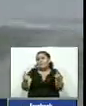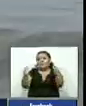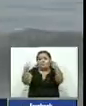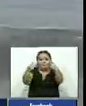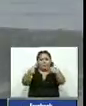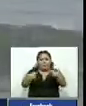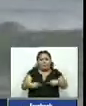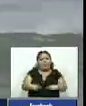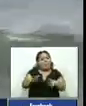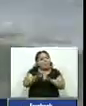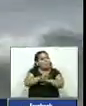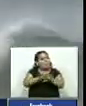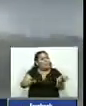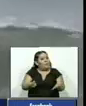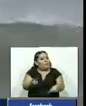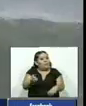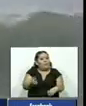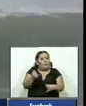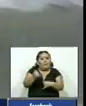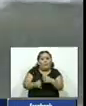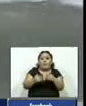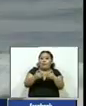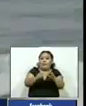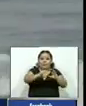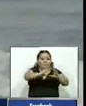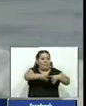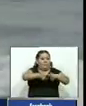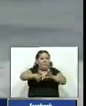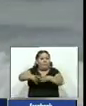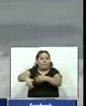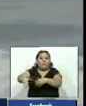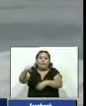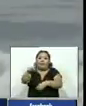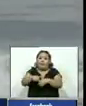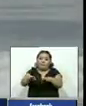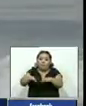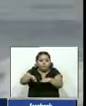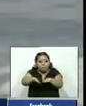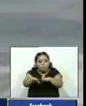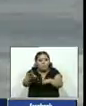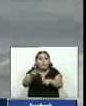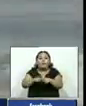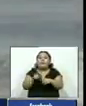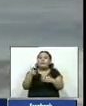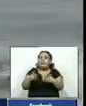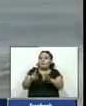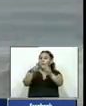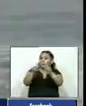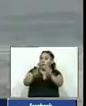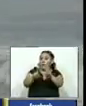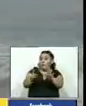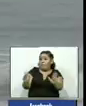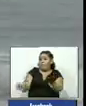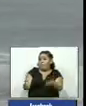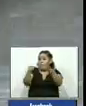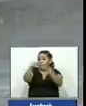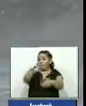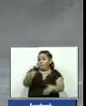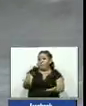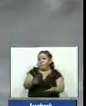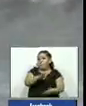todas las instancias decisivas en las diferentes categorías en este Latin Pro a las 6 estrellas que se disputa en El Salvador